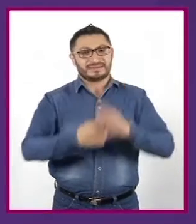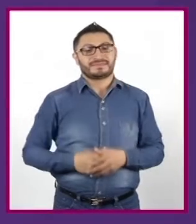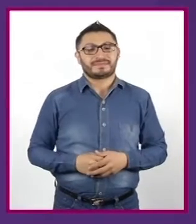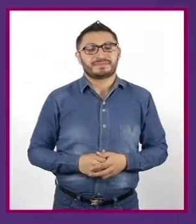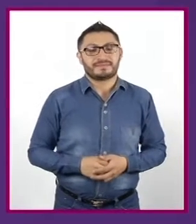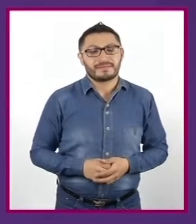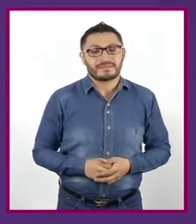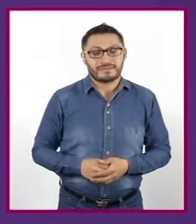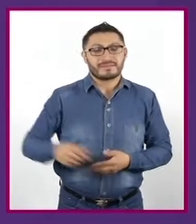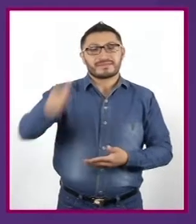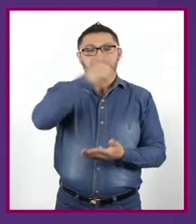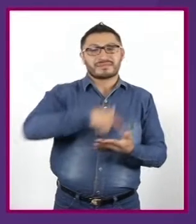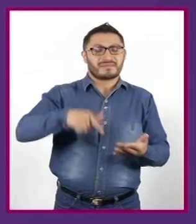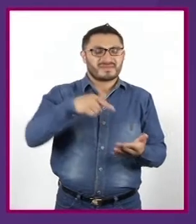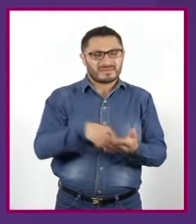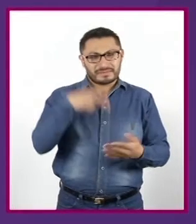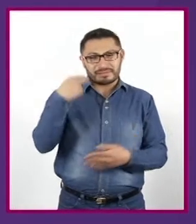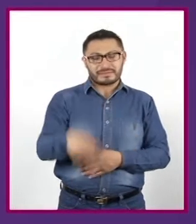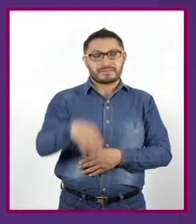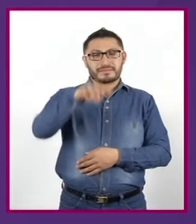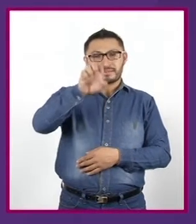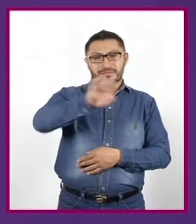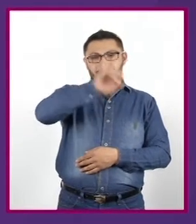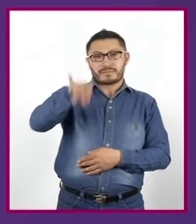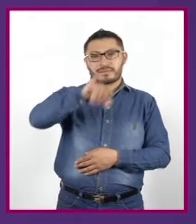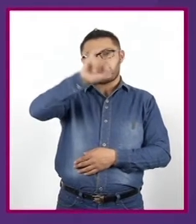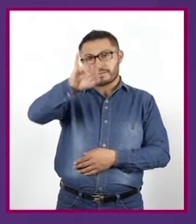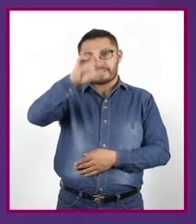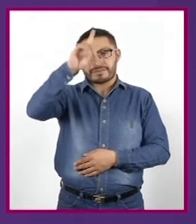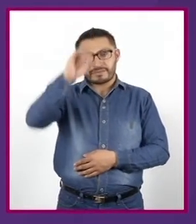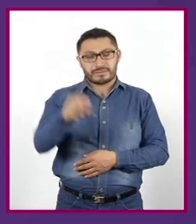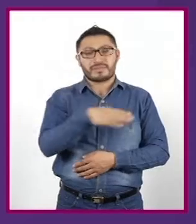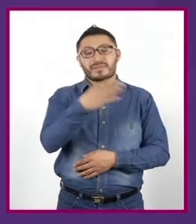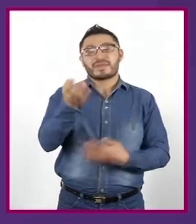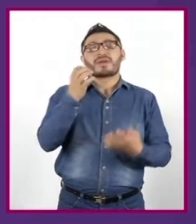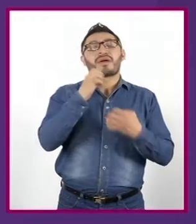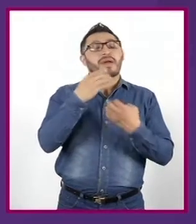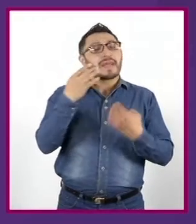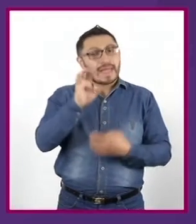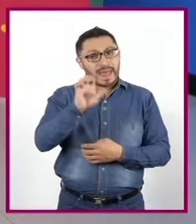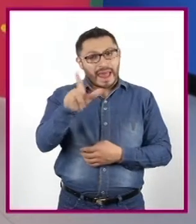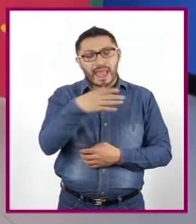Es de un lugar llamado Ejido, el Banco, Tamaulipas.